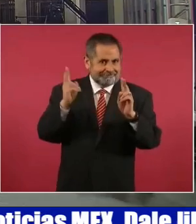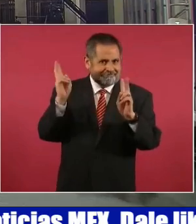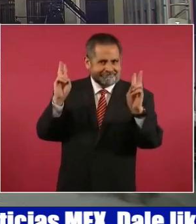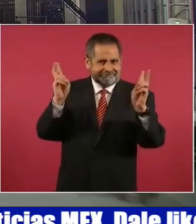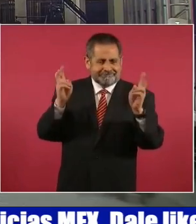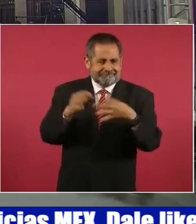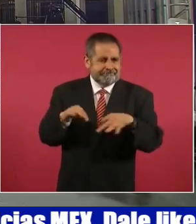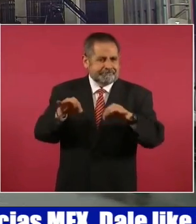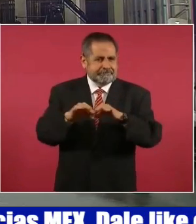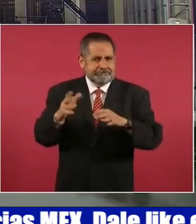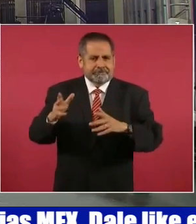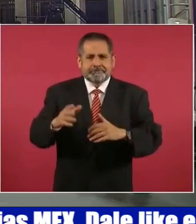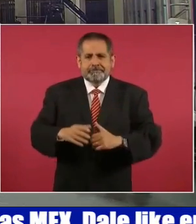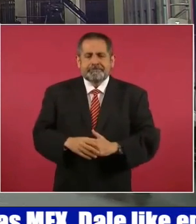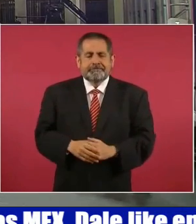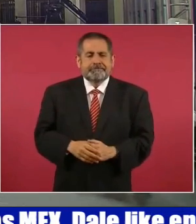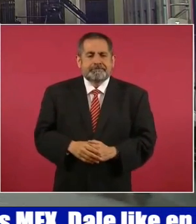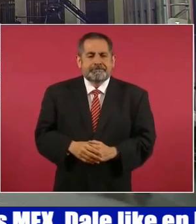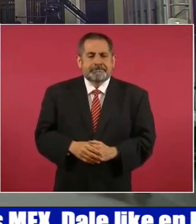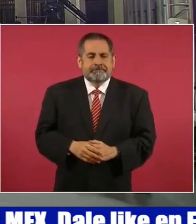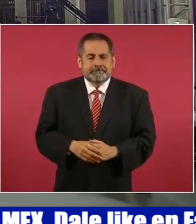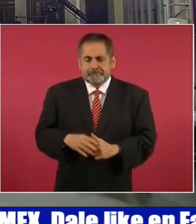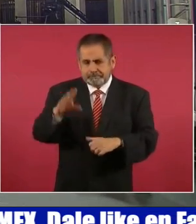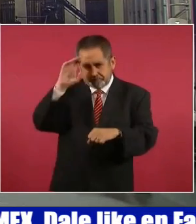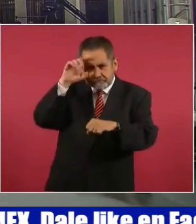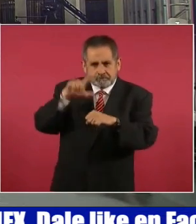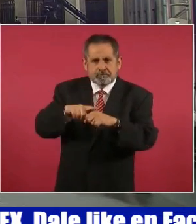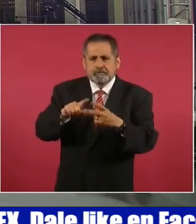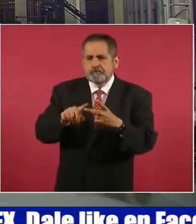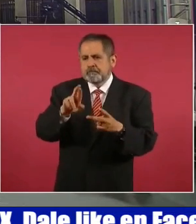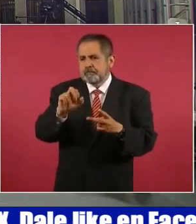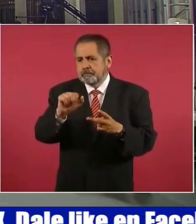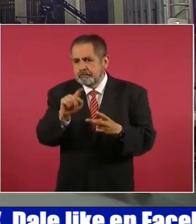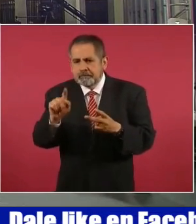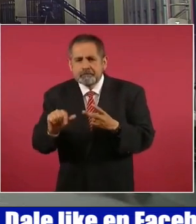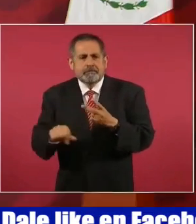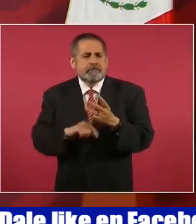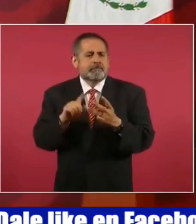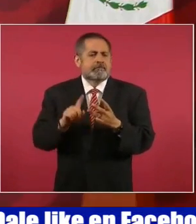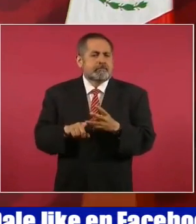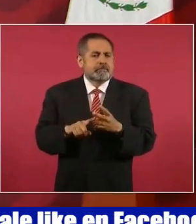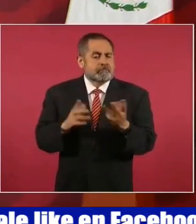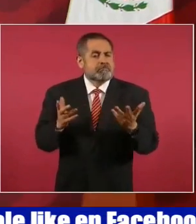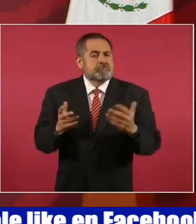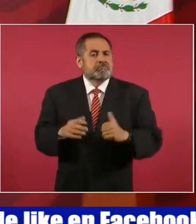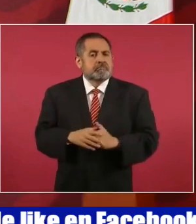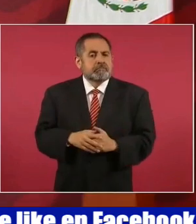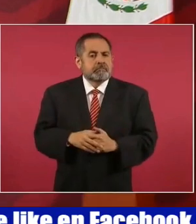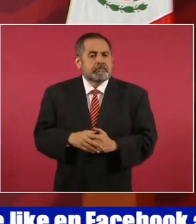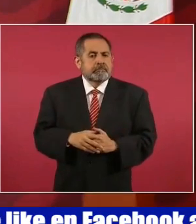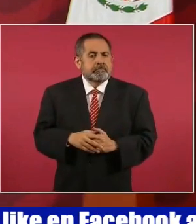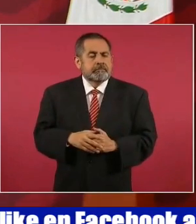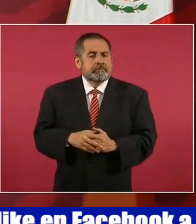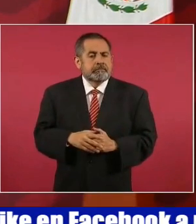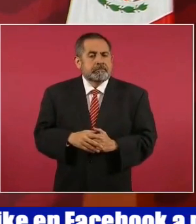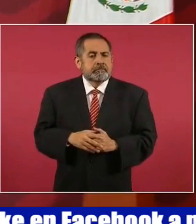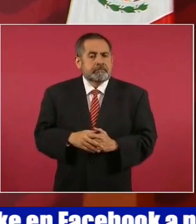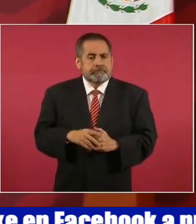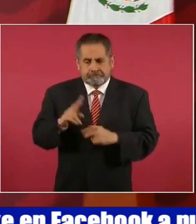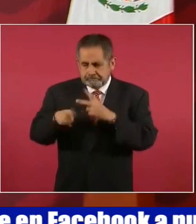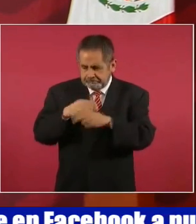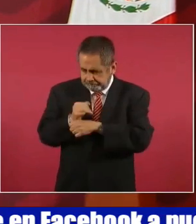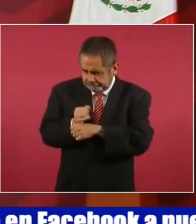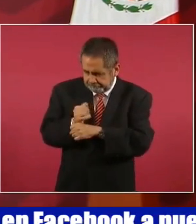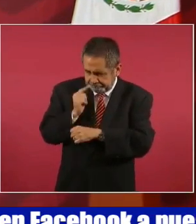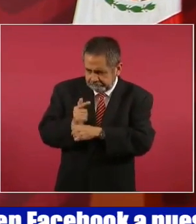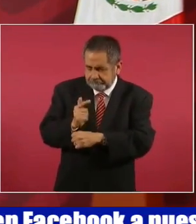de cultura, raza. Vámonos a la investigación.